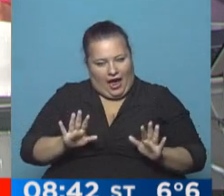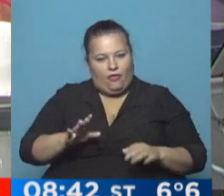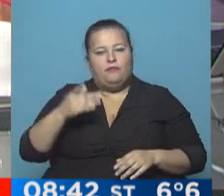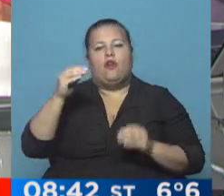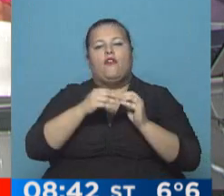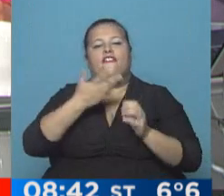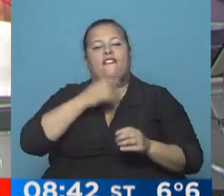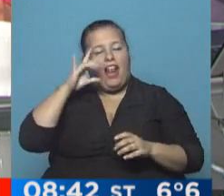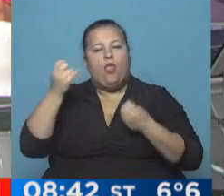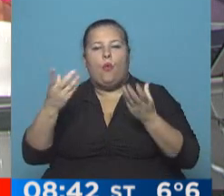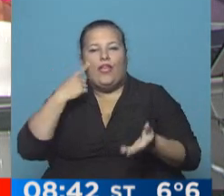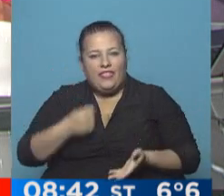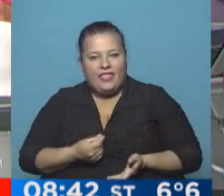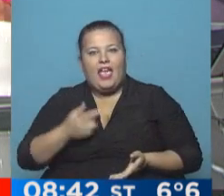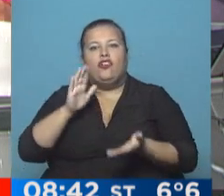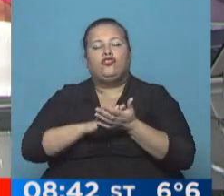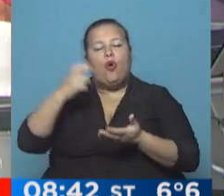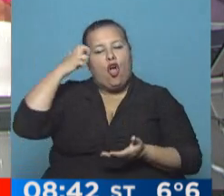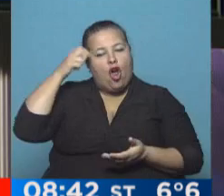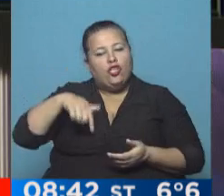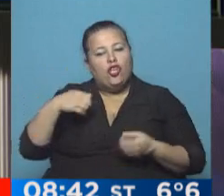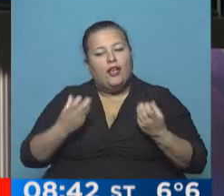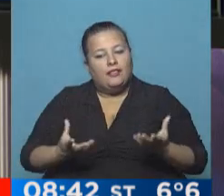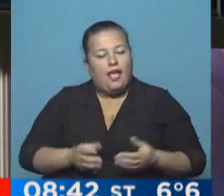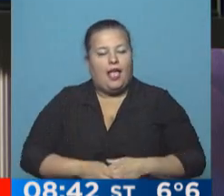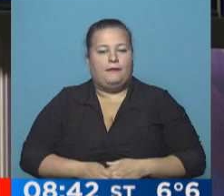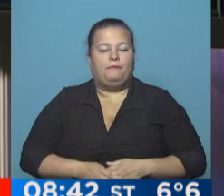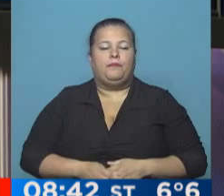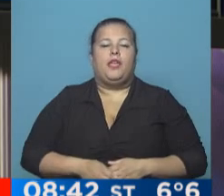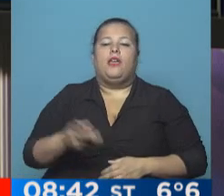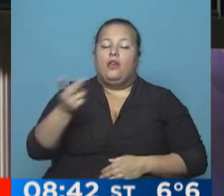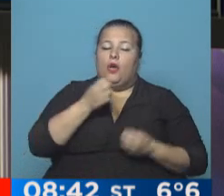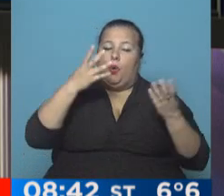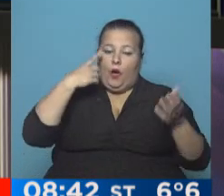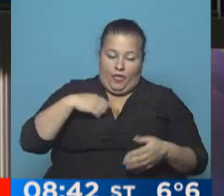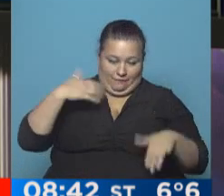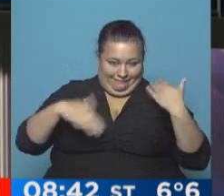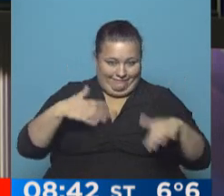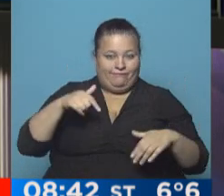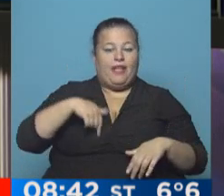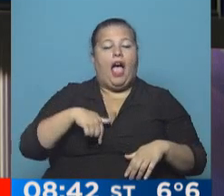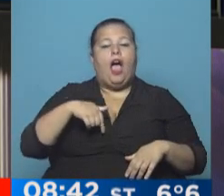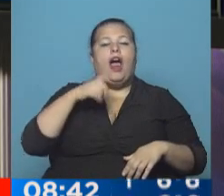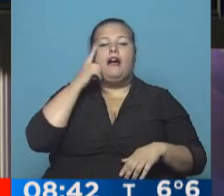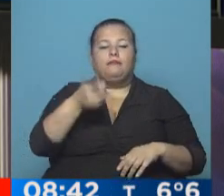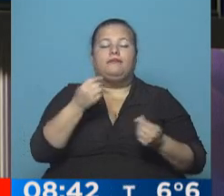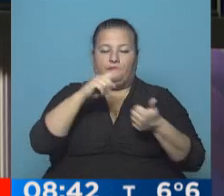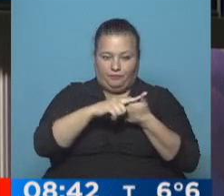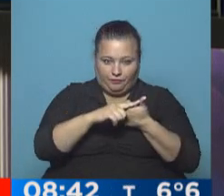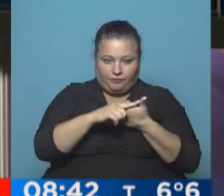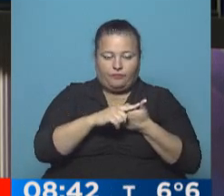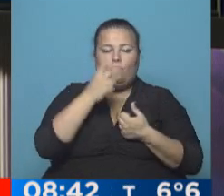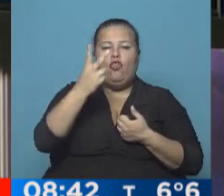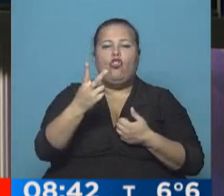Fernando Frasquelli, bienvenido, buen día, actividad parlamentaria en el día de hoy. Alejandro Lourdes, buen día. Bueno, rápidamente vamos a señalar, primero,